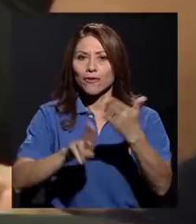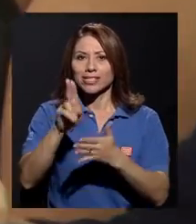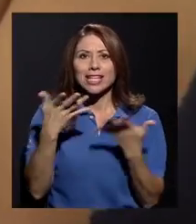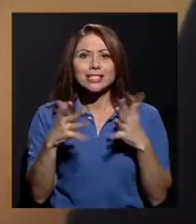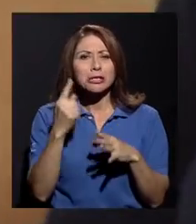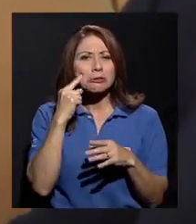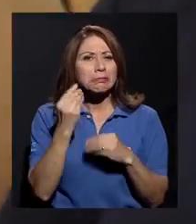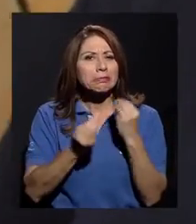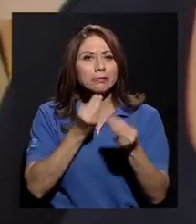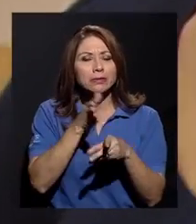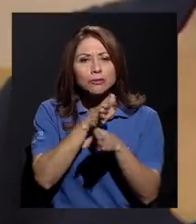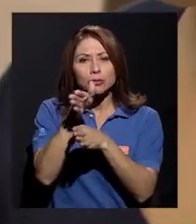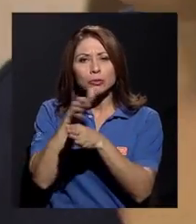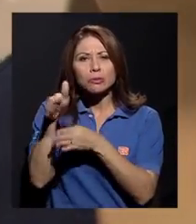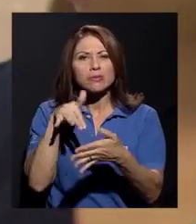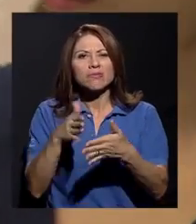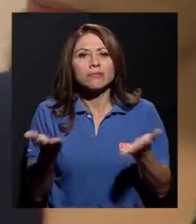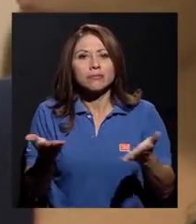buscando qué carrera estudiar.